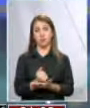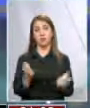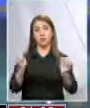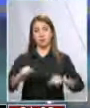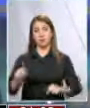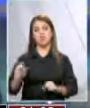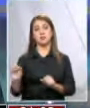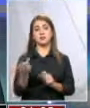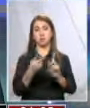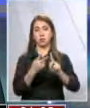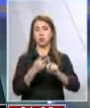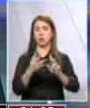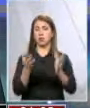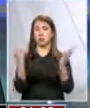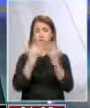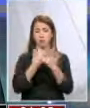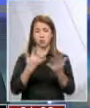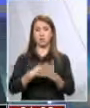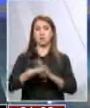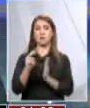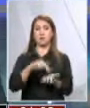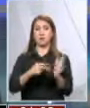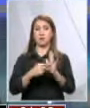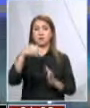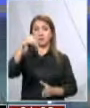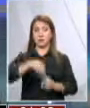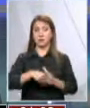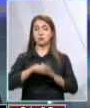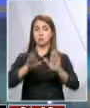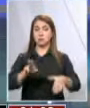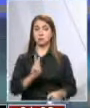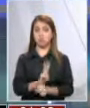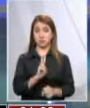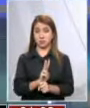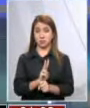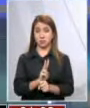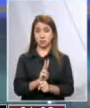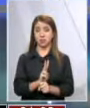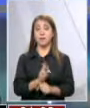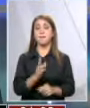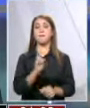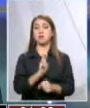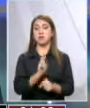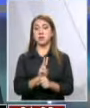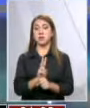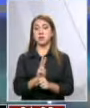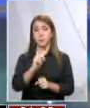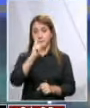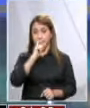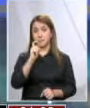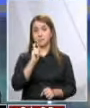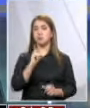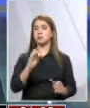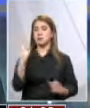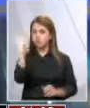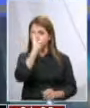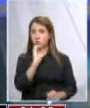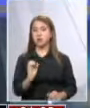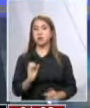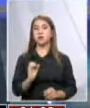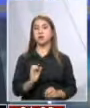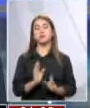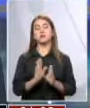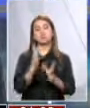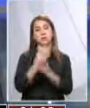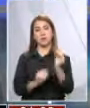La segunda, enredar todavía más el conflicto interno de los profesores, donde el presidente del gremio busca a toda costa bajar el